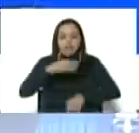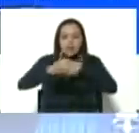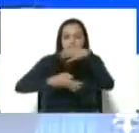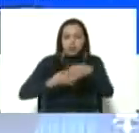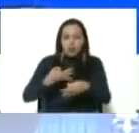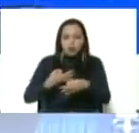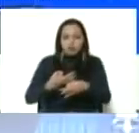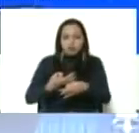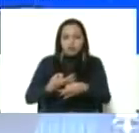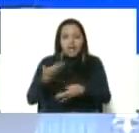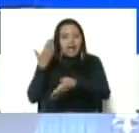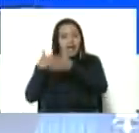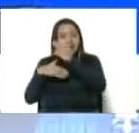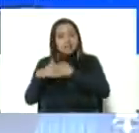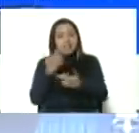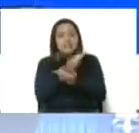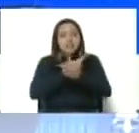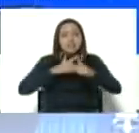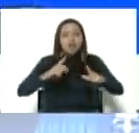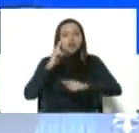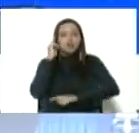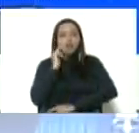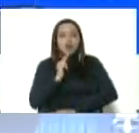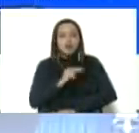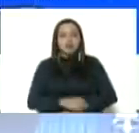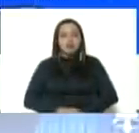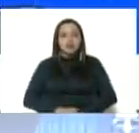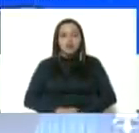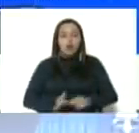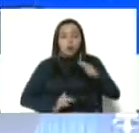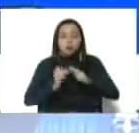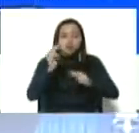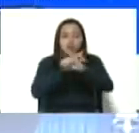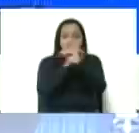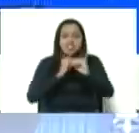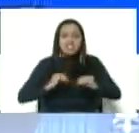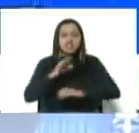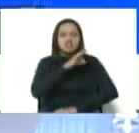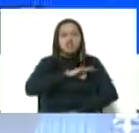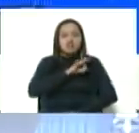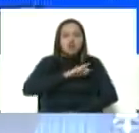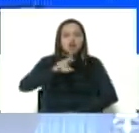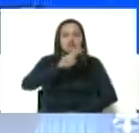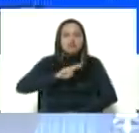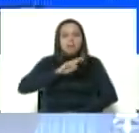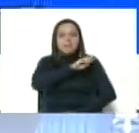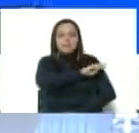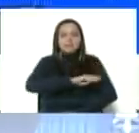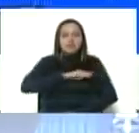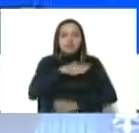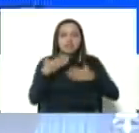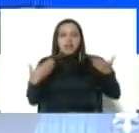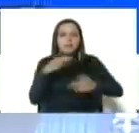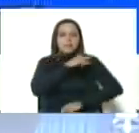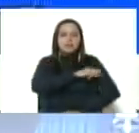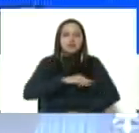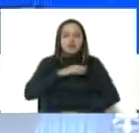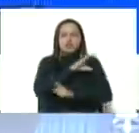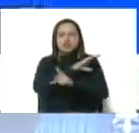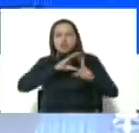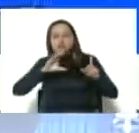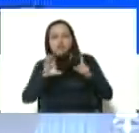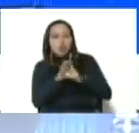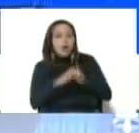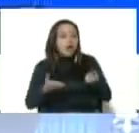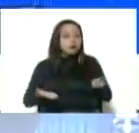libertador. Construir la felicidad social a través de las misiones y grandes misiones, a través de la cultura,